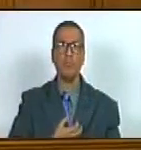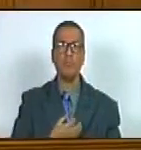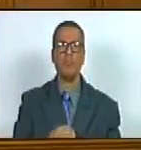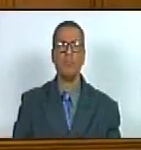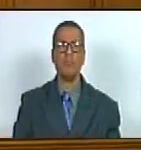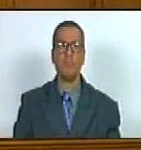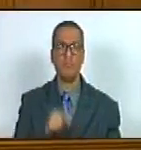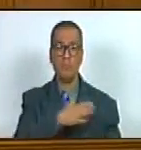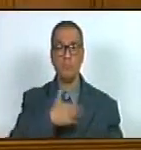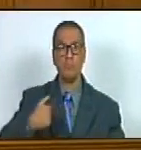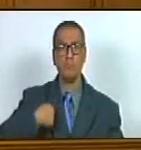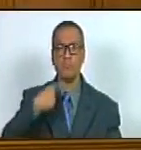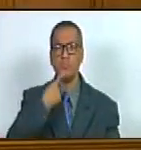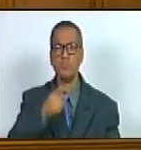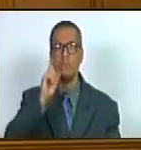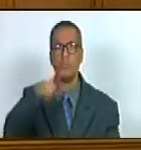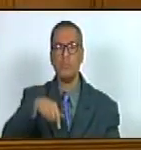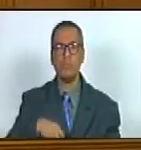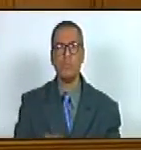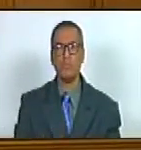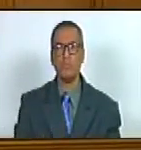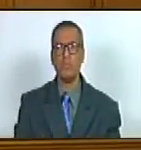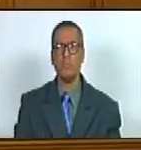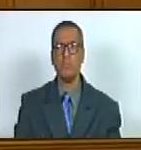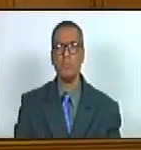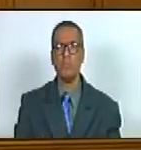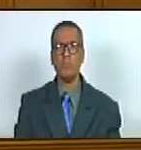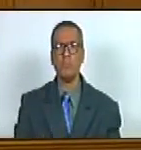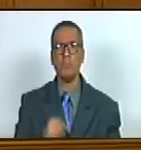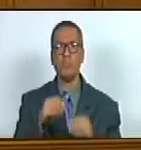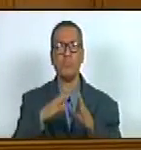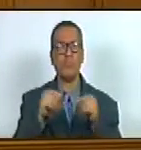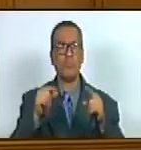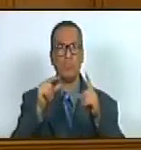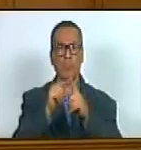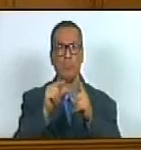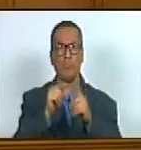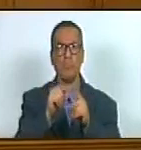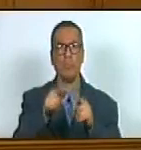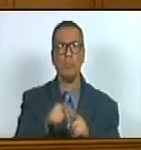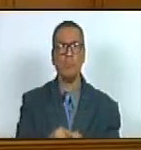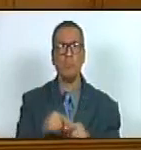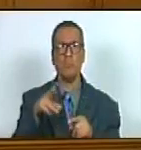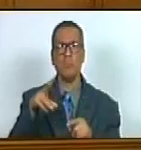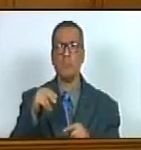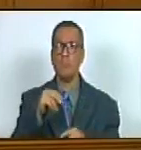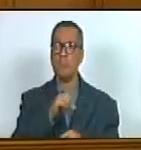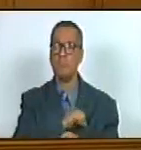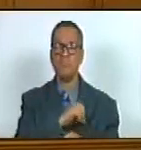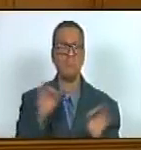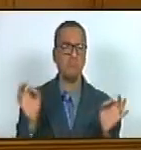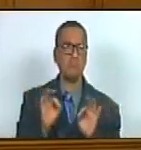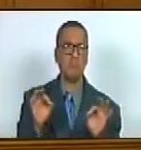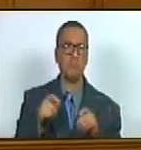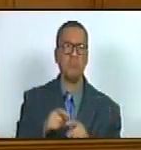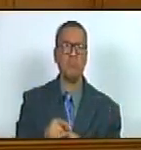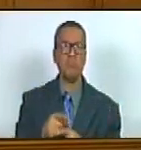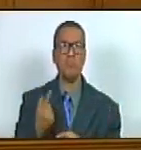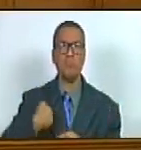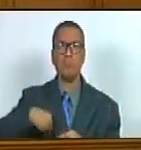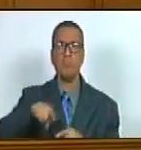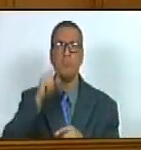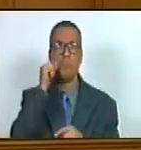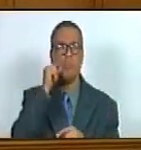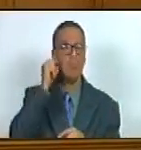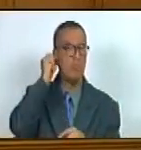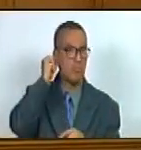quiero decir también que sus palabras no nos amedrentan ni a los